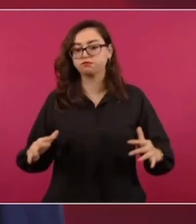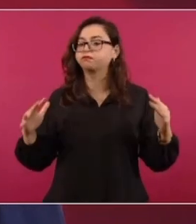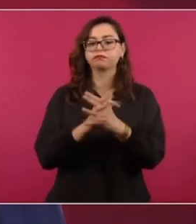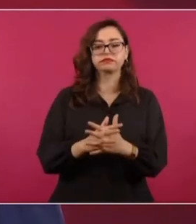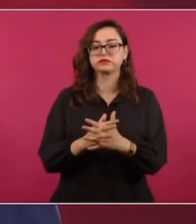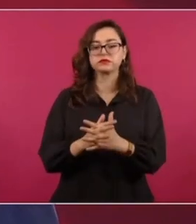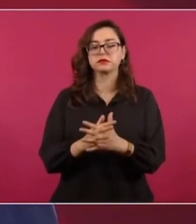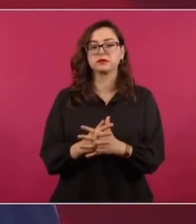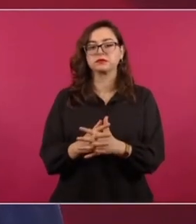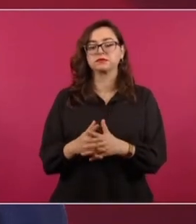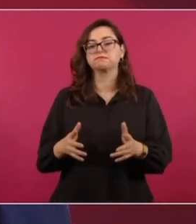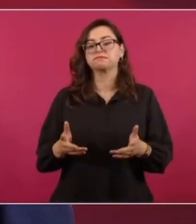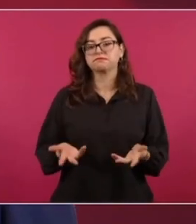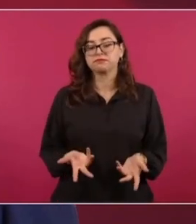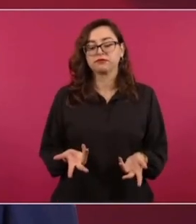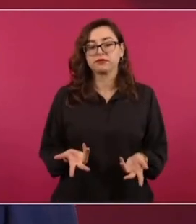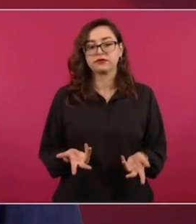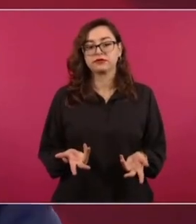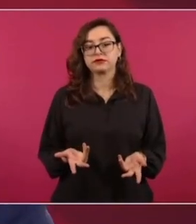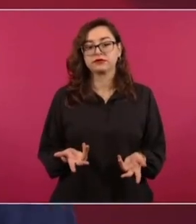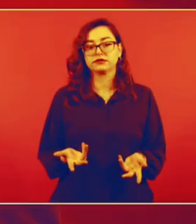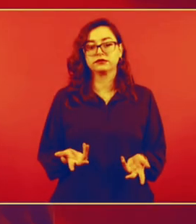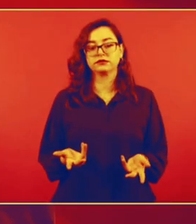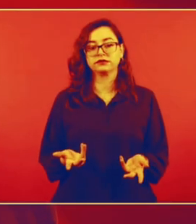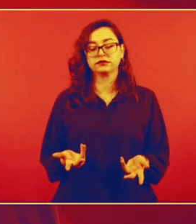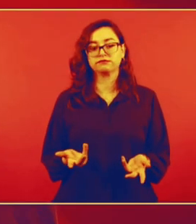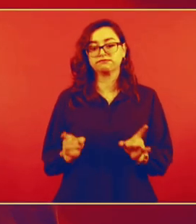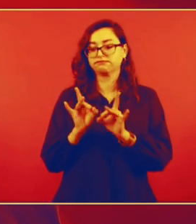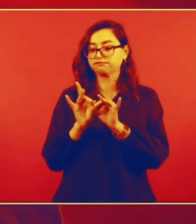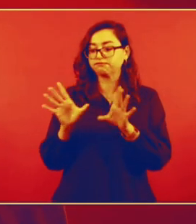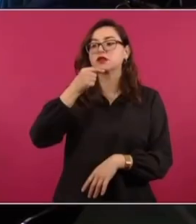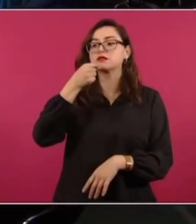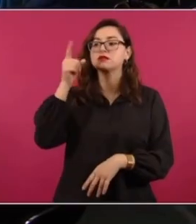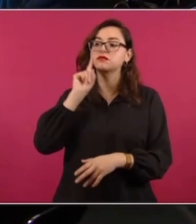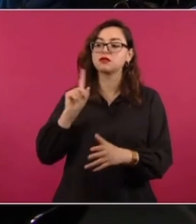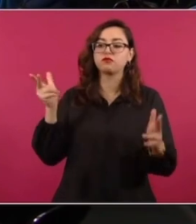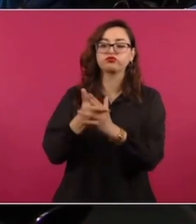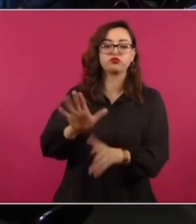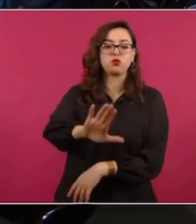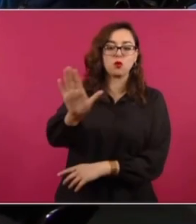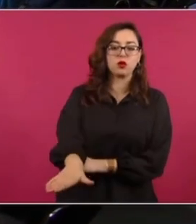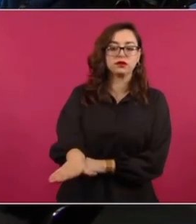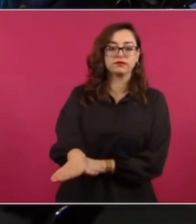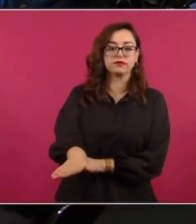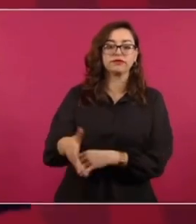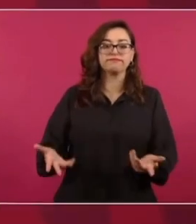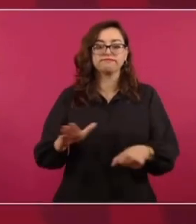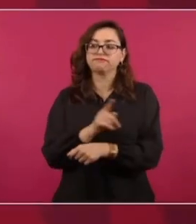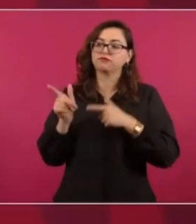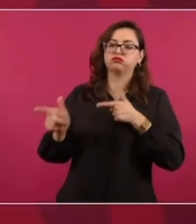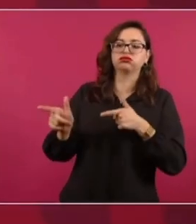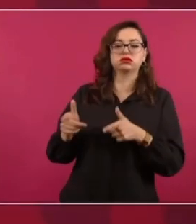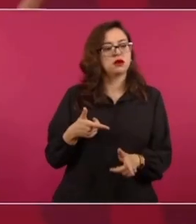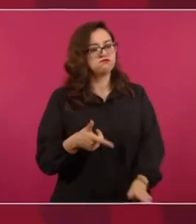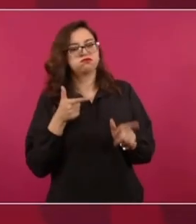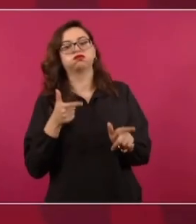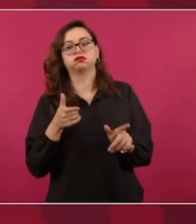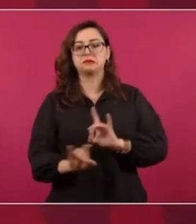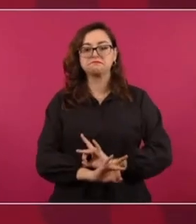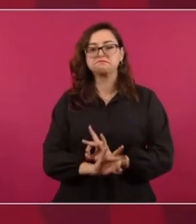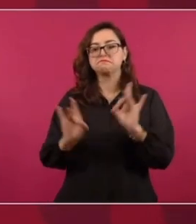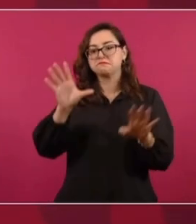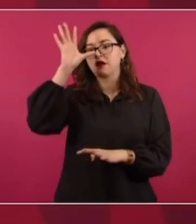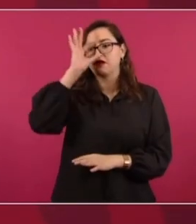se asesinó a una niña en la balacera, en el tiroteo.